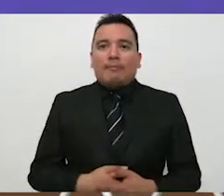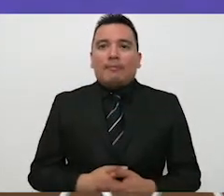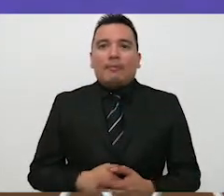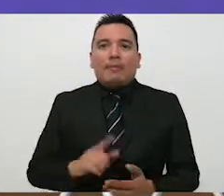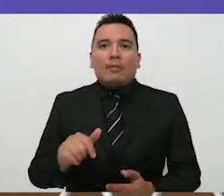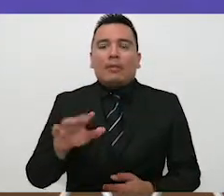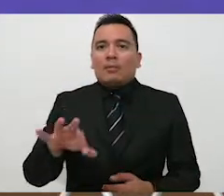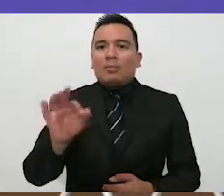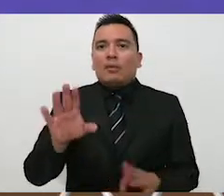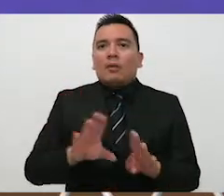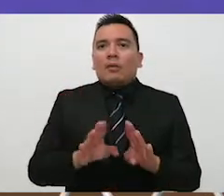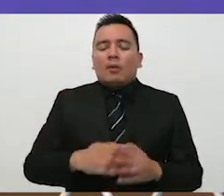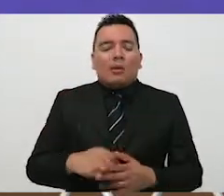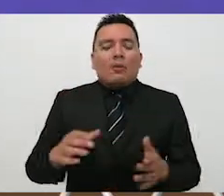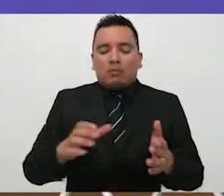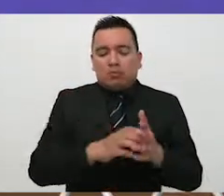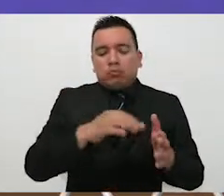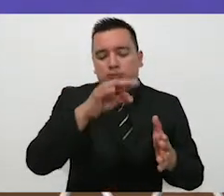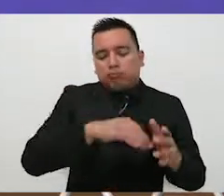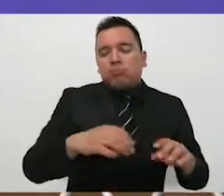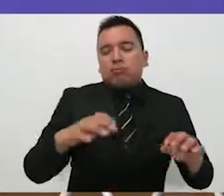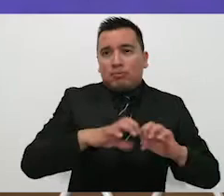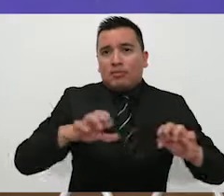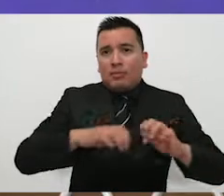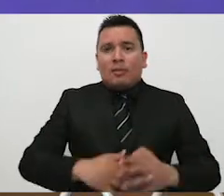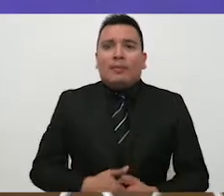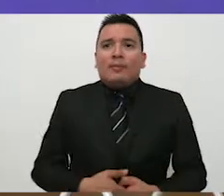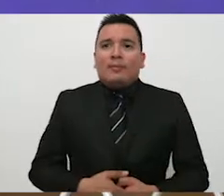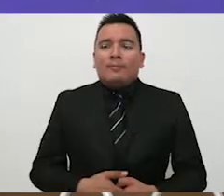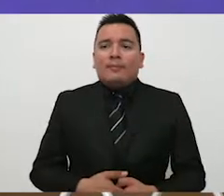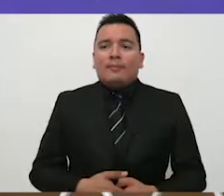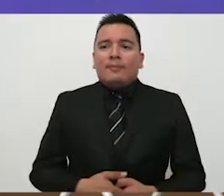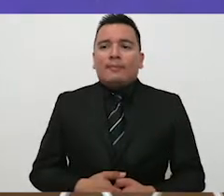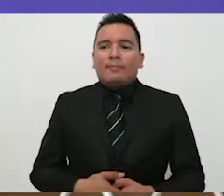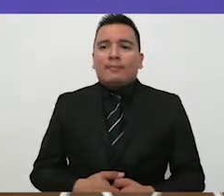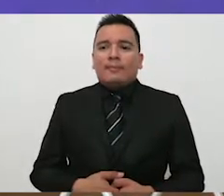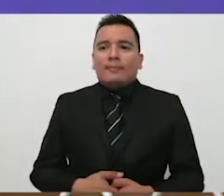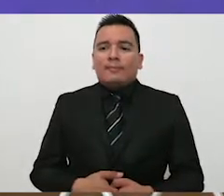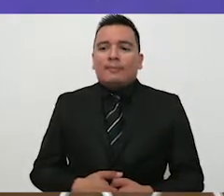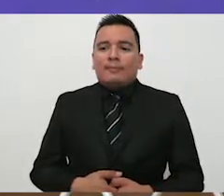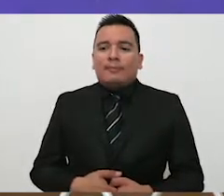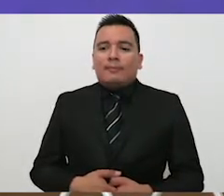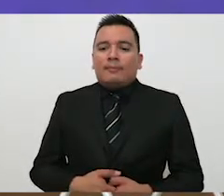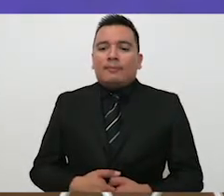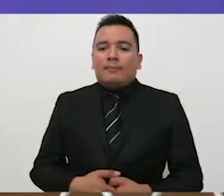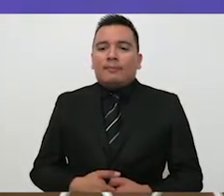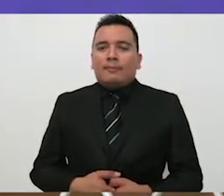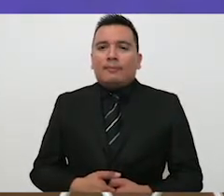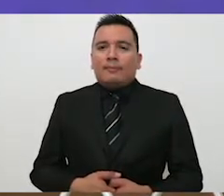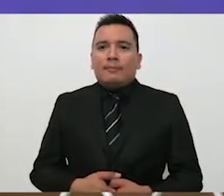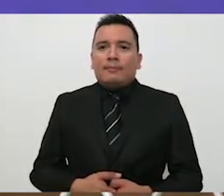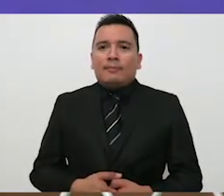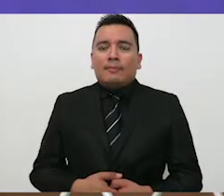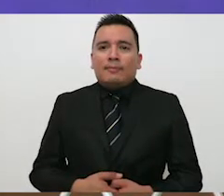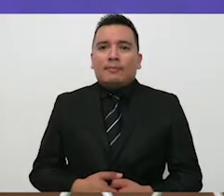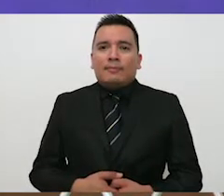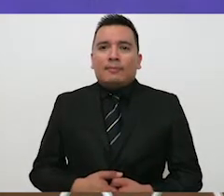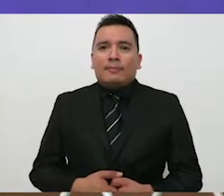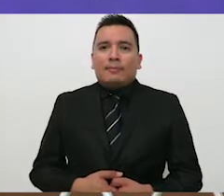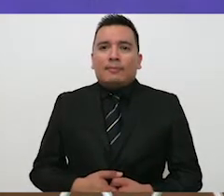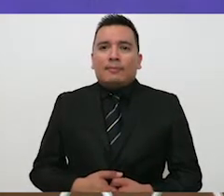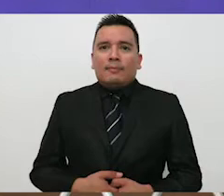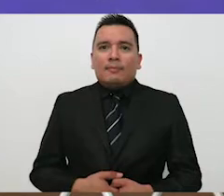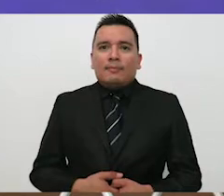electrónica. La dirección de innovación con tiempo se prepara para lo que es la plantilla que lleva la urna electrónica para poder